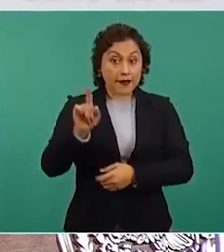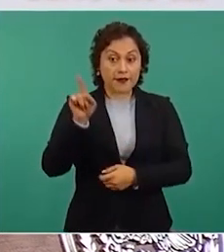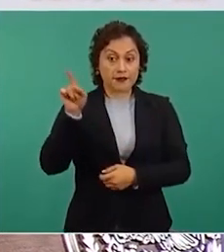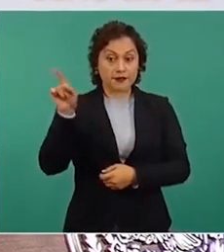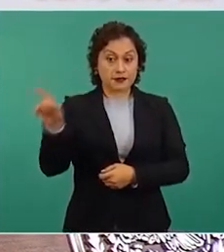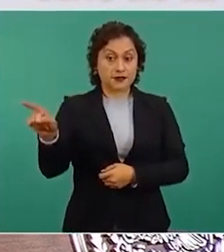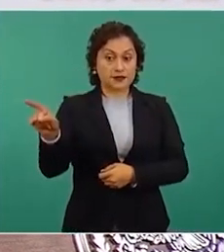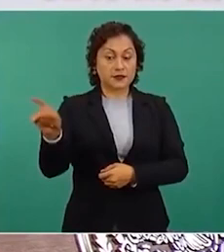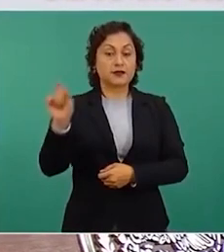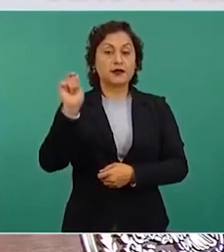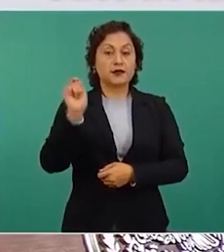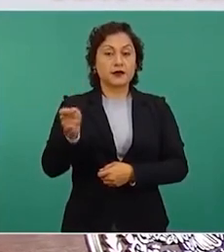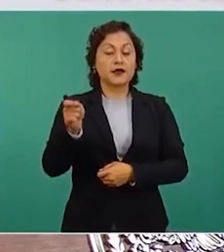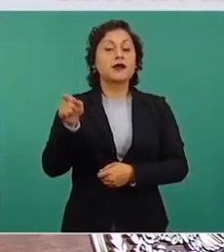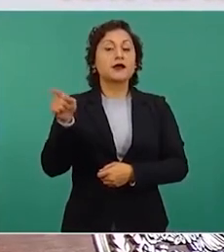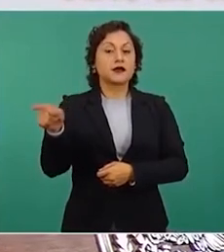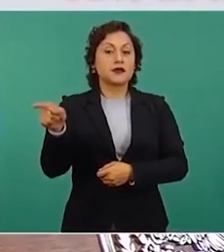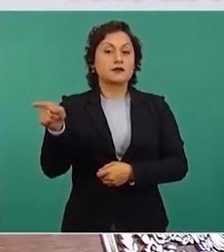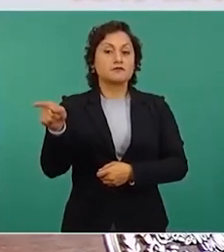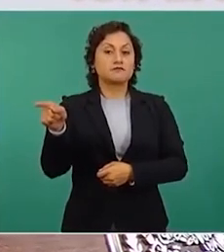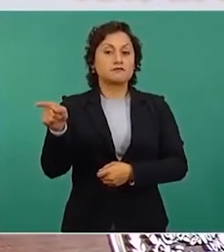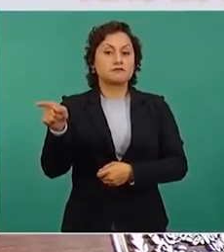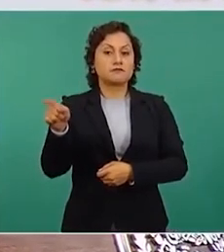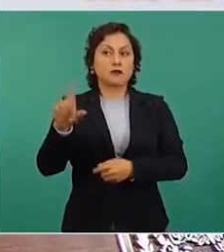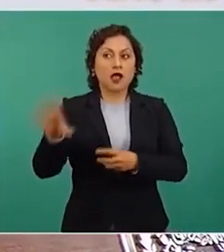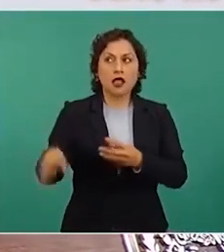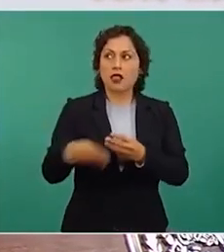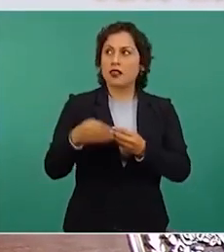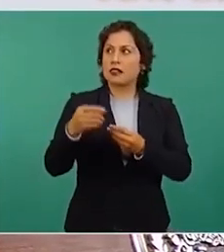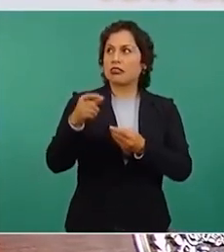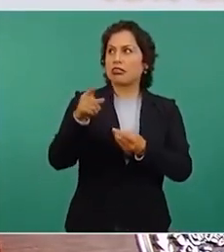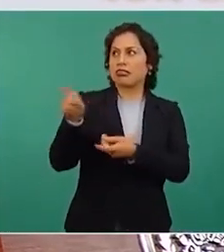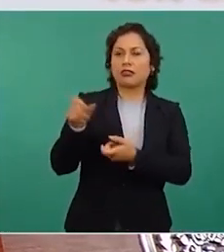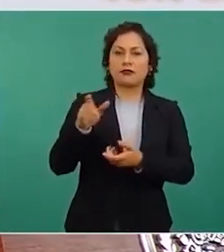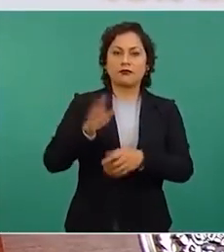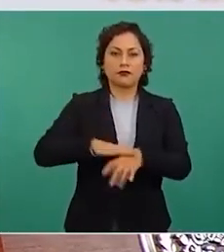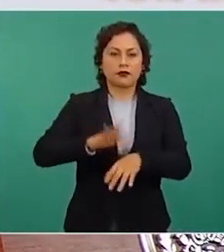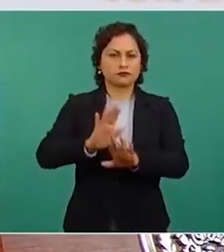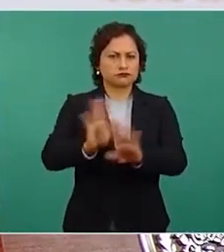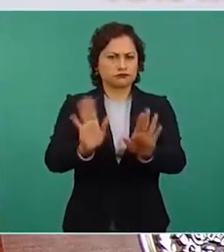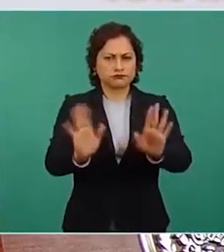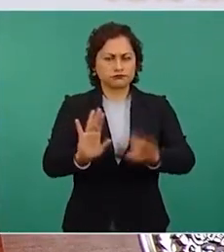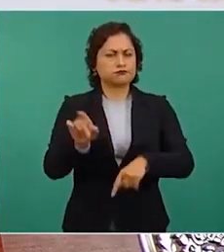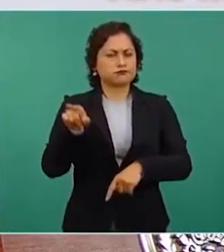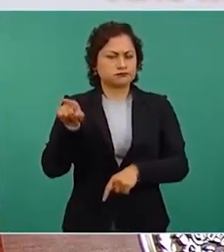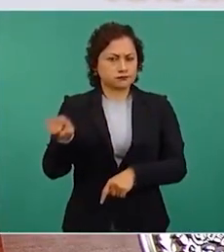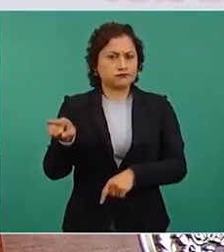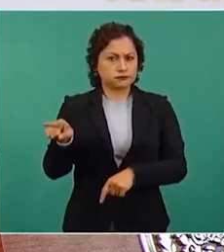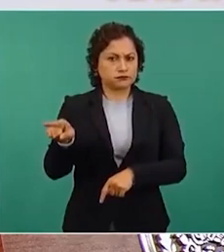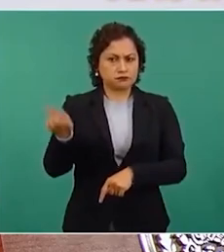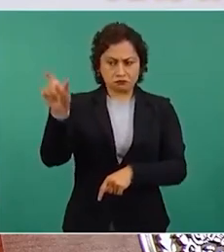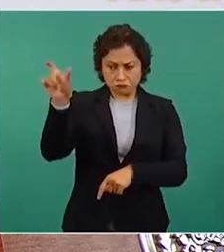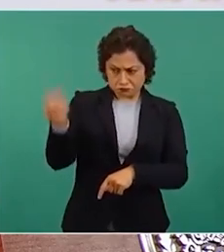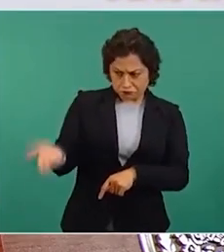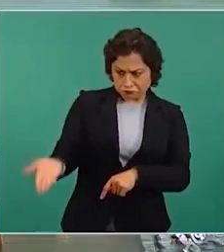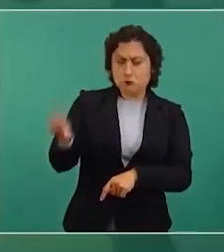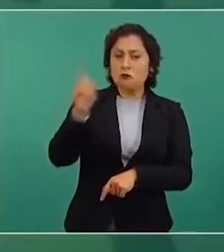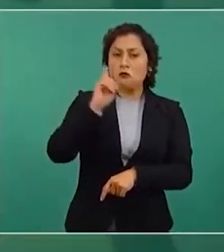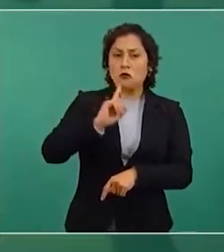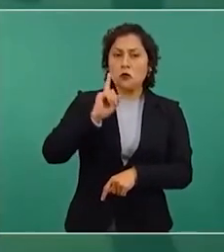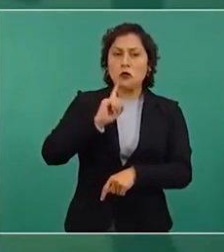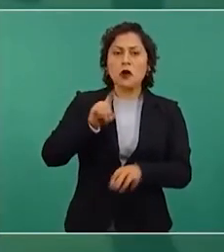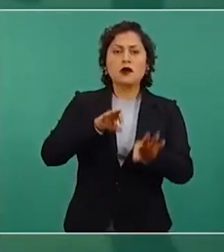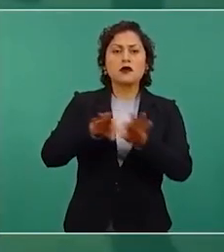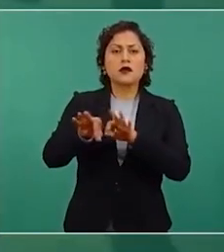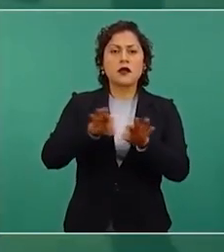a deuda adicional es una muy buena servidora